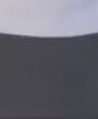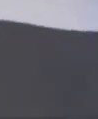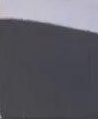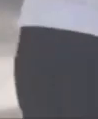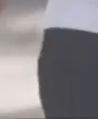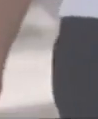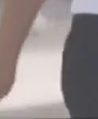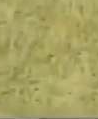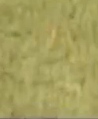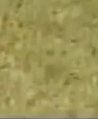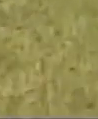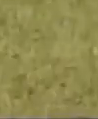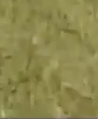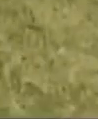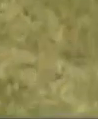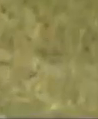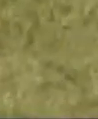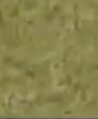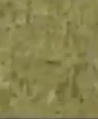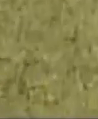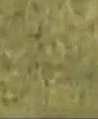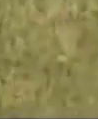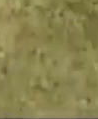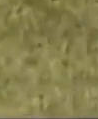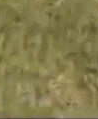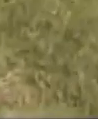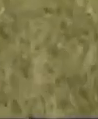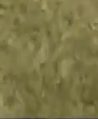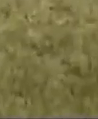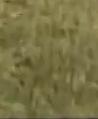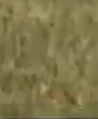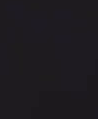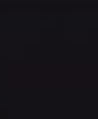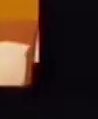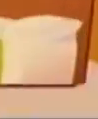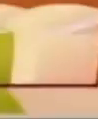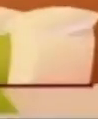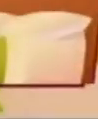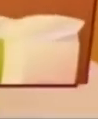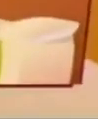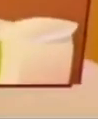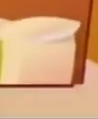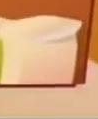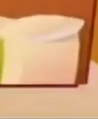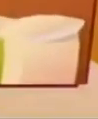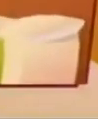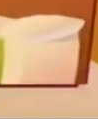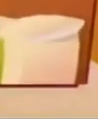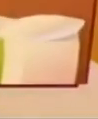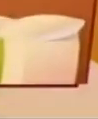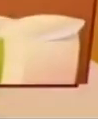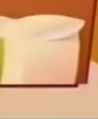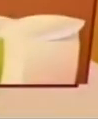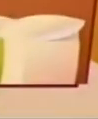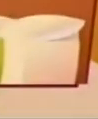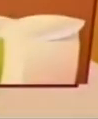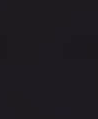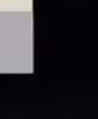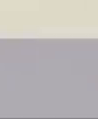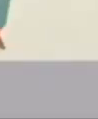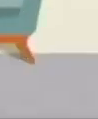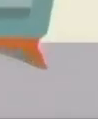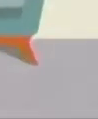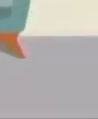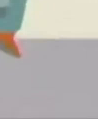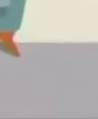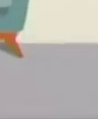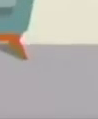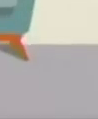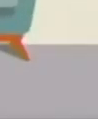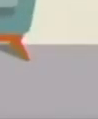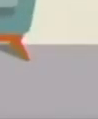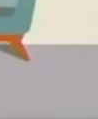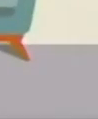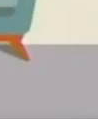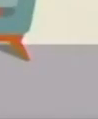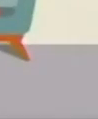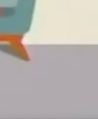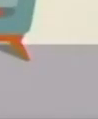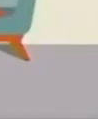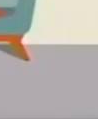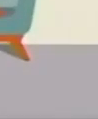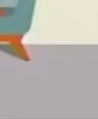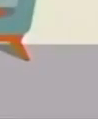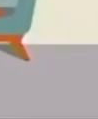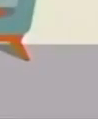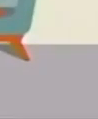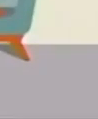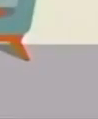cuidando muy bien de ellos. Por eso, hazle caso a tus papás. Canta, ríe, baila,